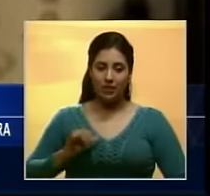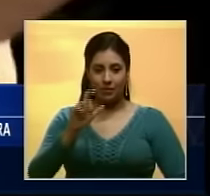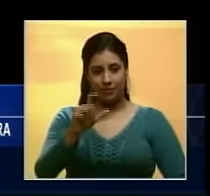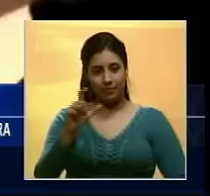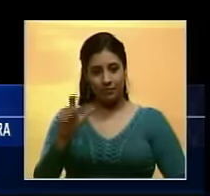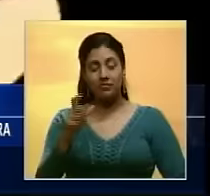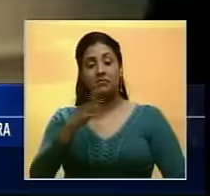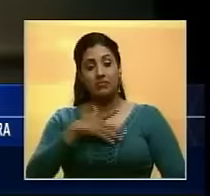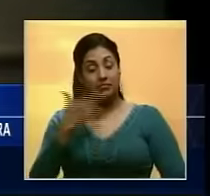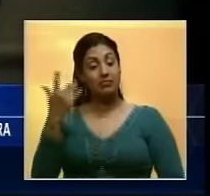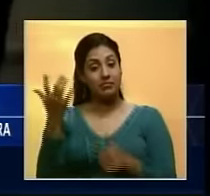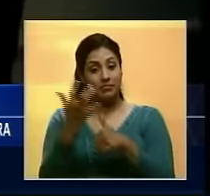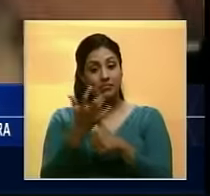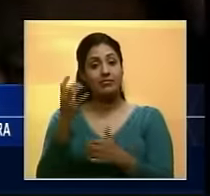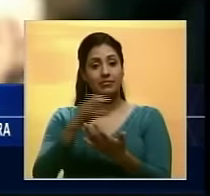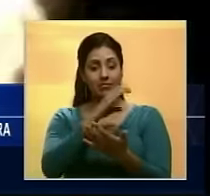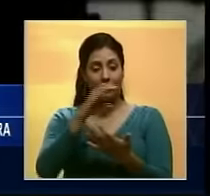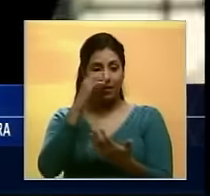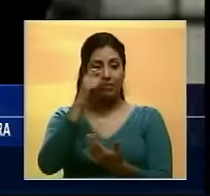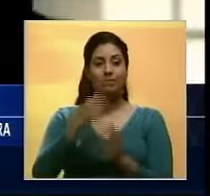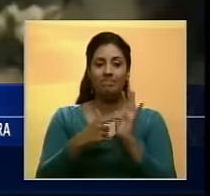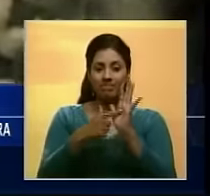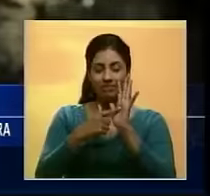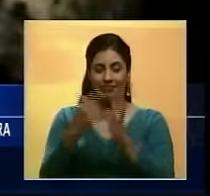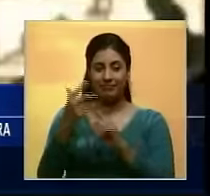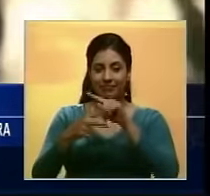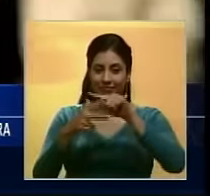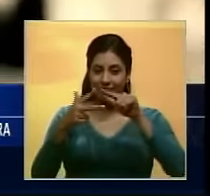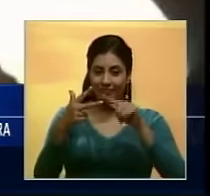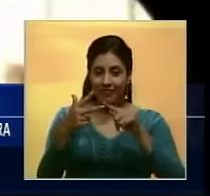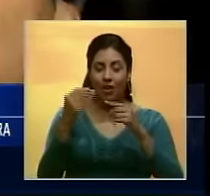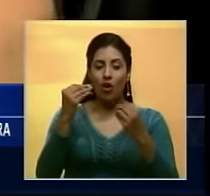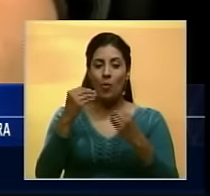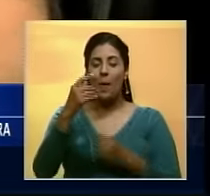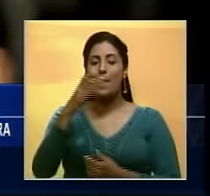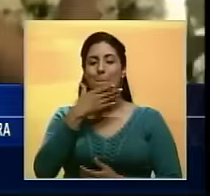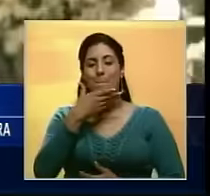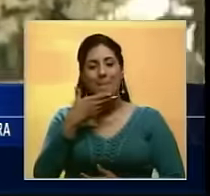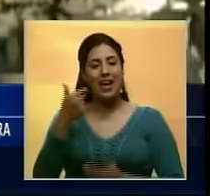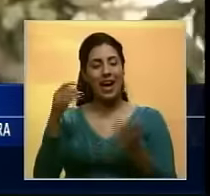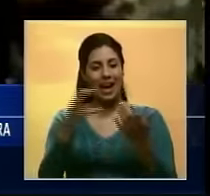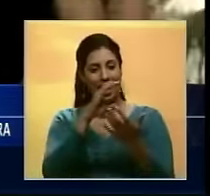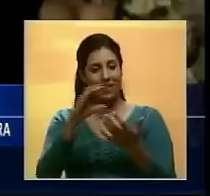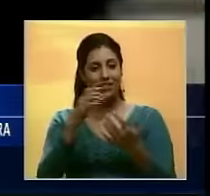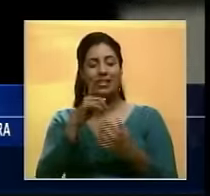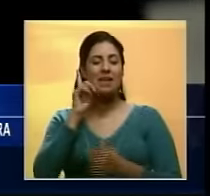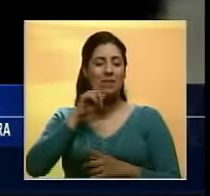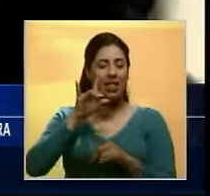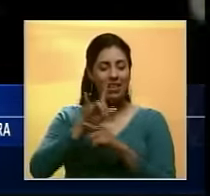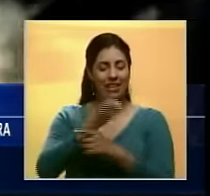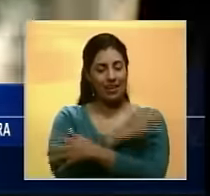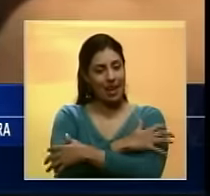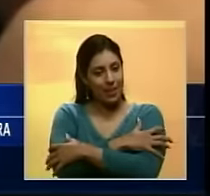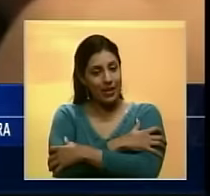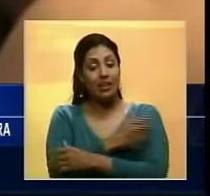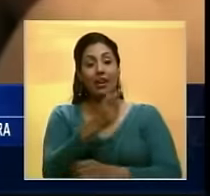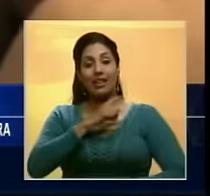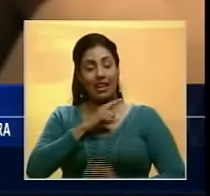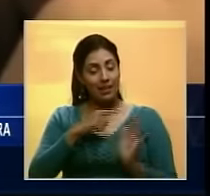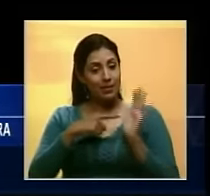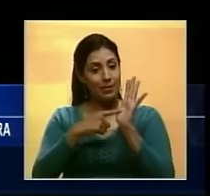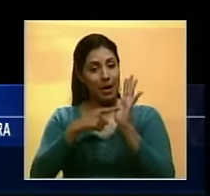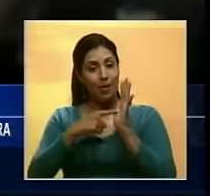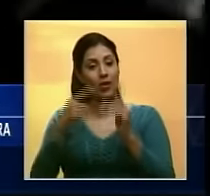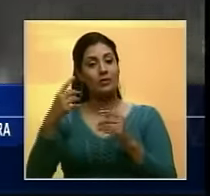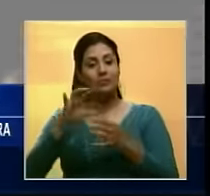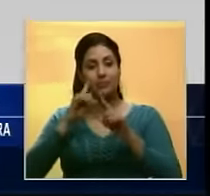Donde podrán encontrar canciones emblemáticas del trío como Coleccionista de Canciones, Dientes y Abrazos, que popularizaron